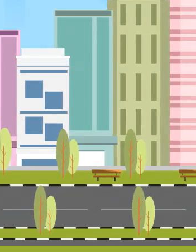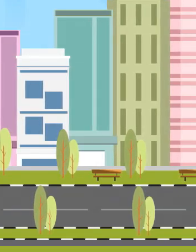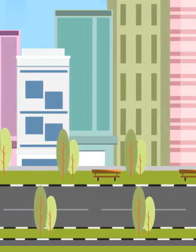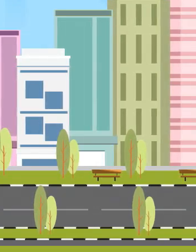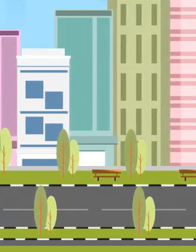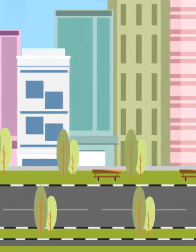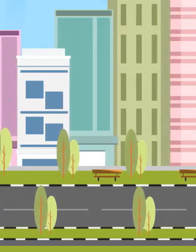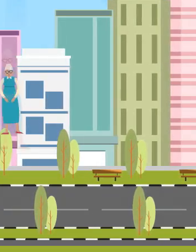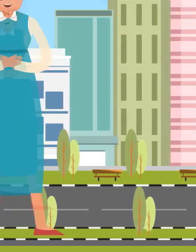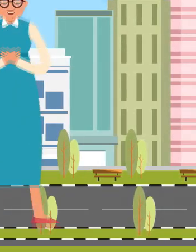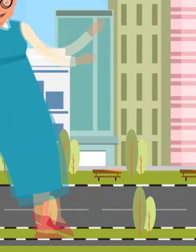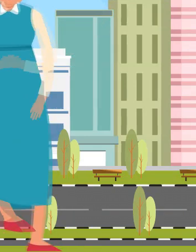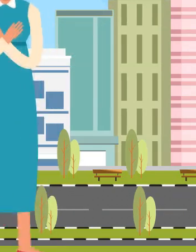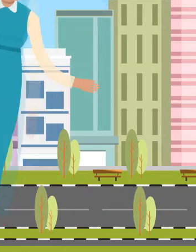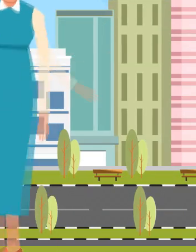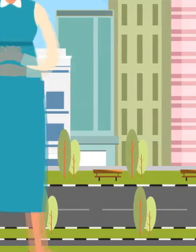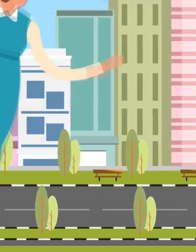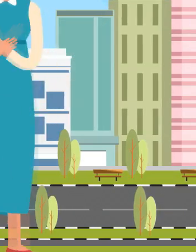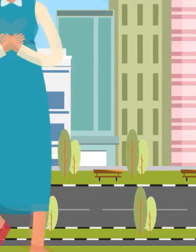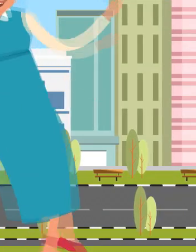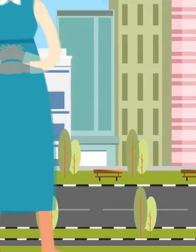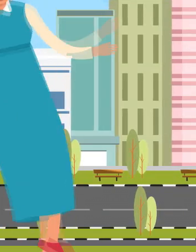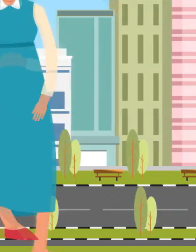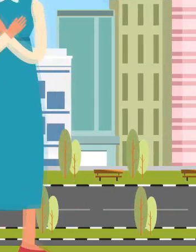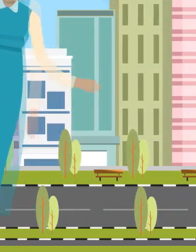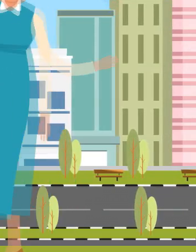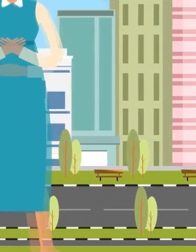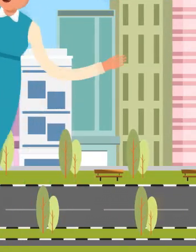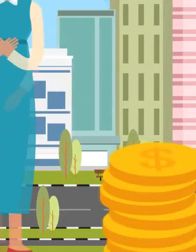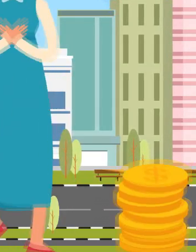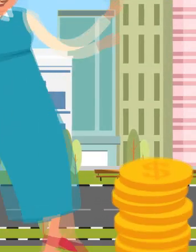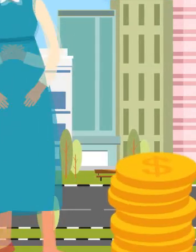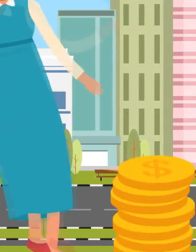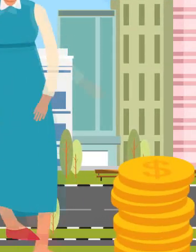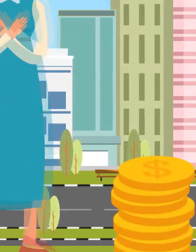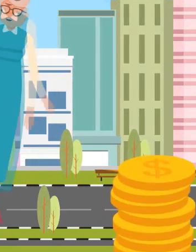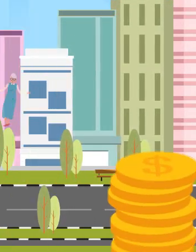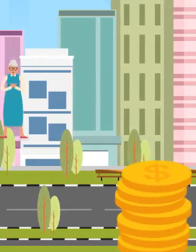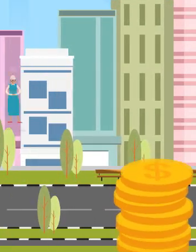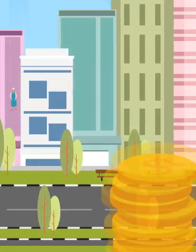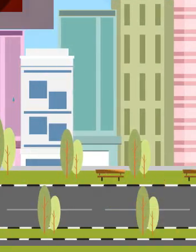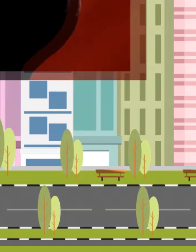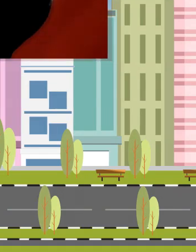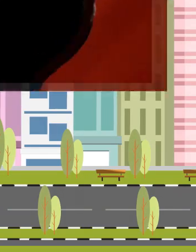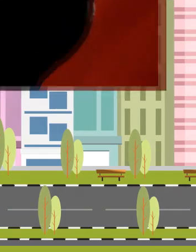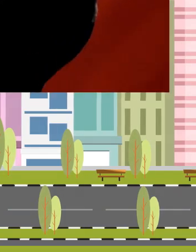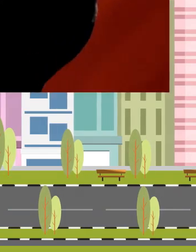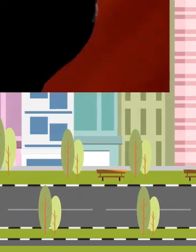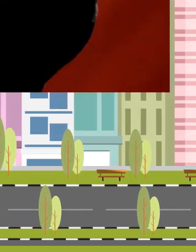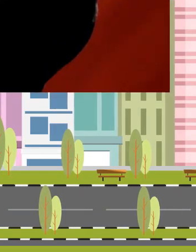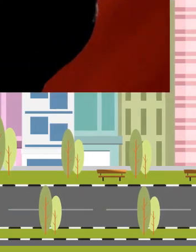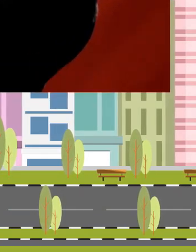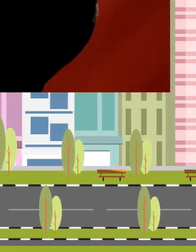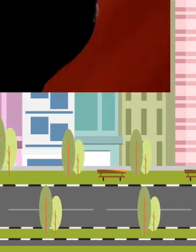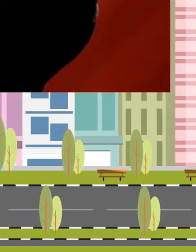partir del bimestre de julio y agosto, los adultos mayores recibirán un aumento en el importe de su pensión. Así lo informó el presidente de la